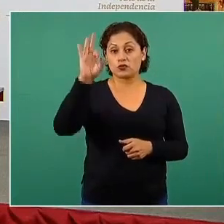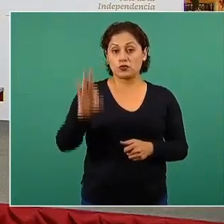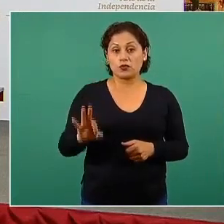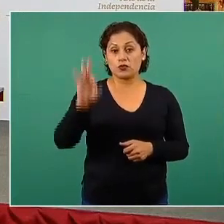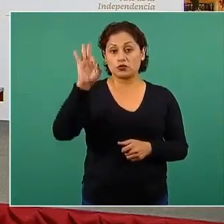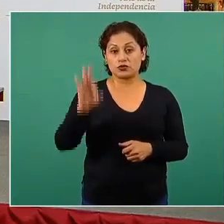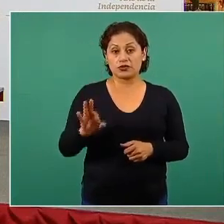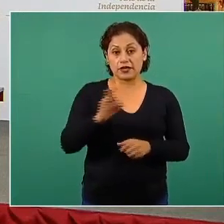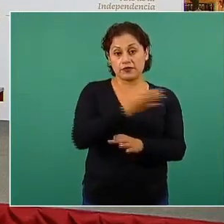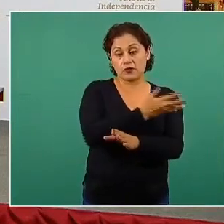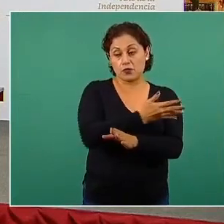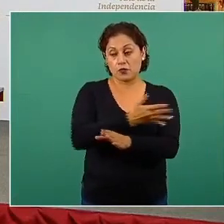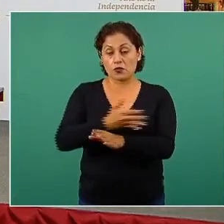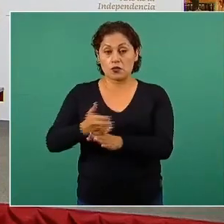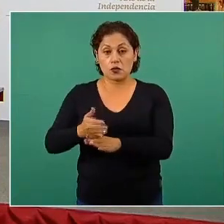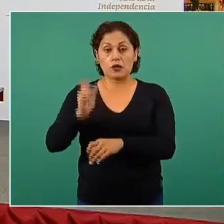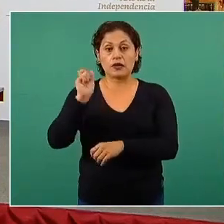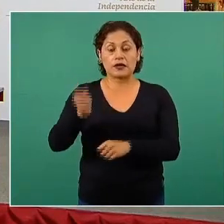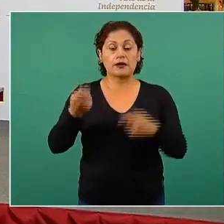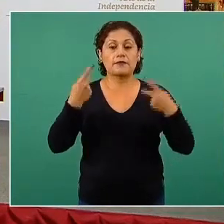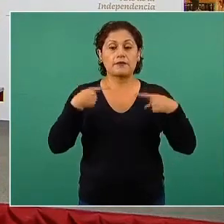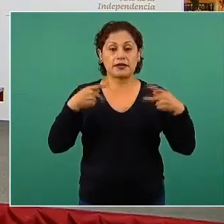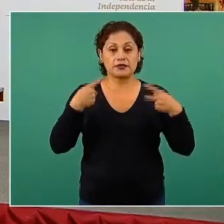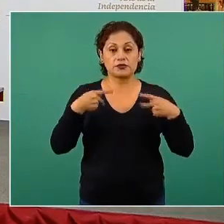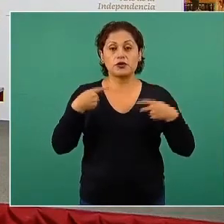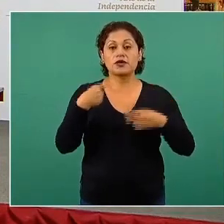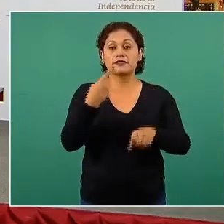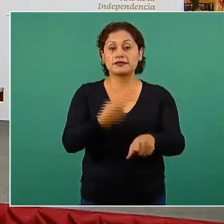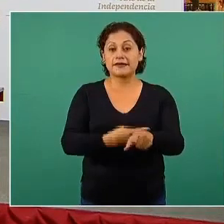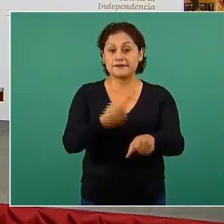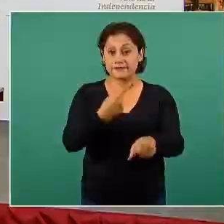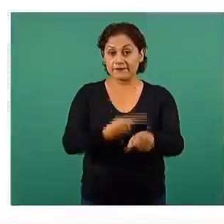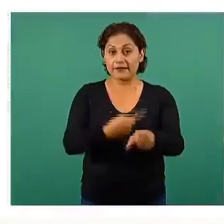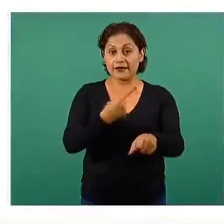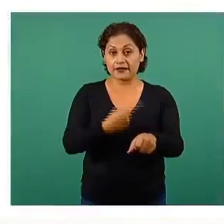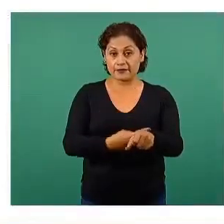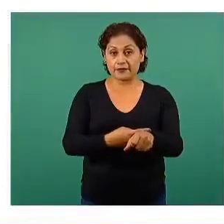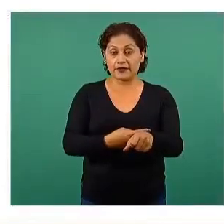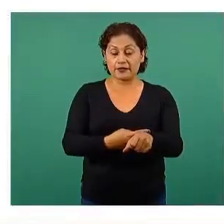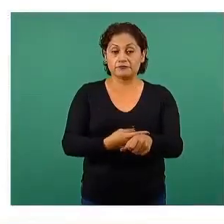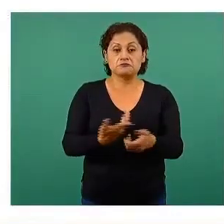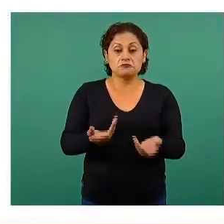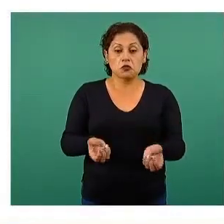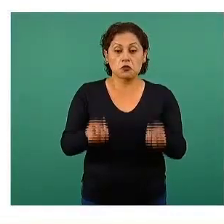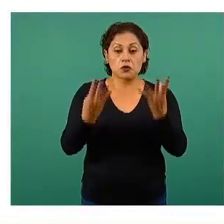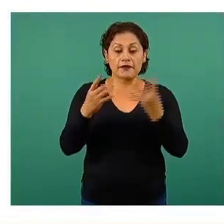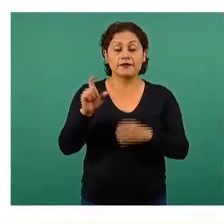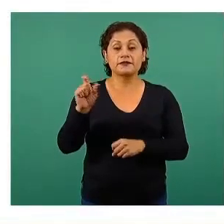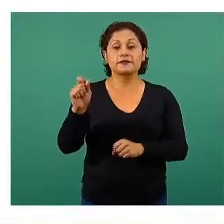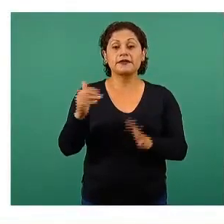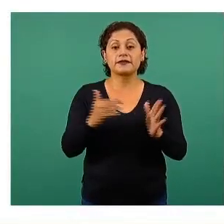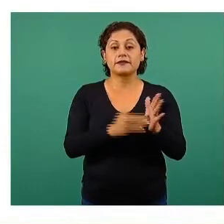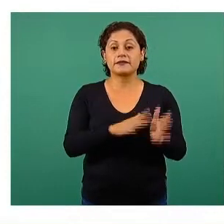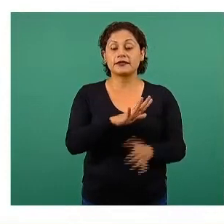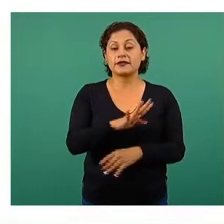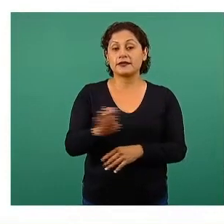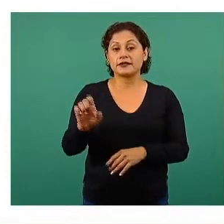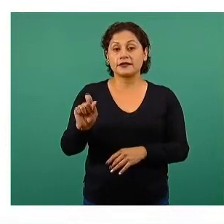son los casos estimados activos y esto se estima que son 20 mil 525